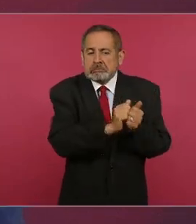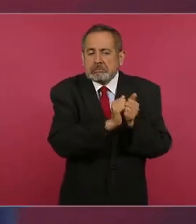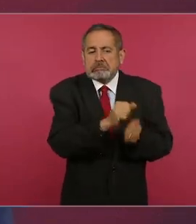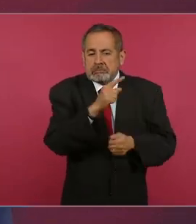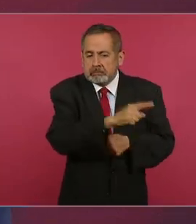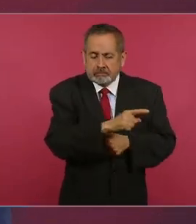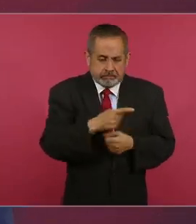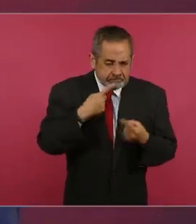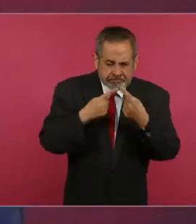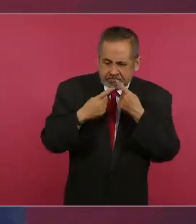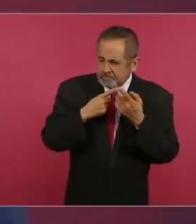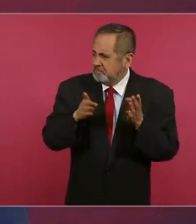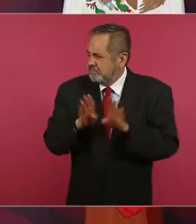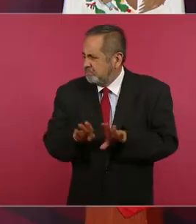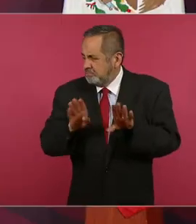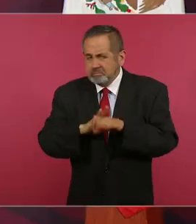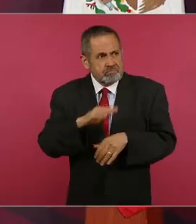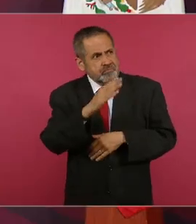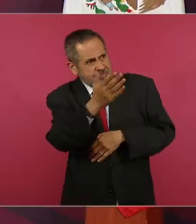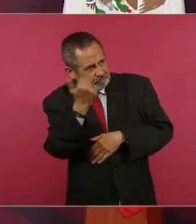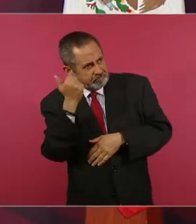traerlo de nuevo.